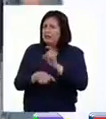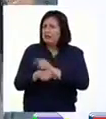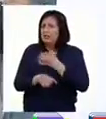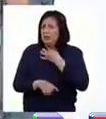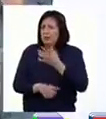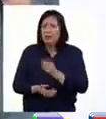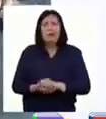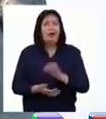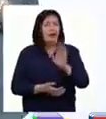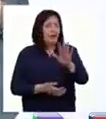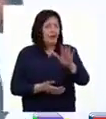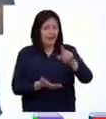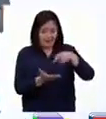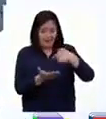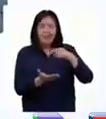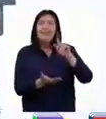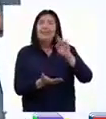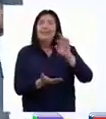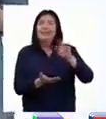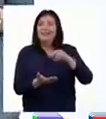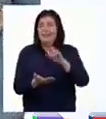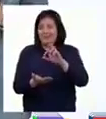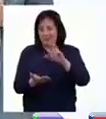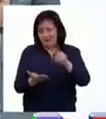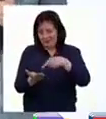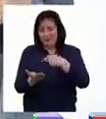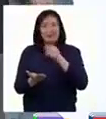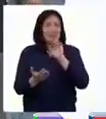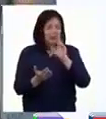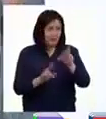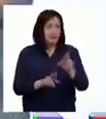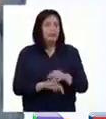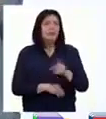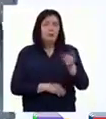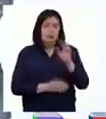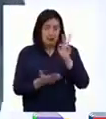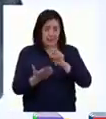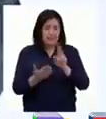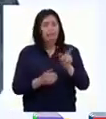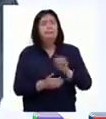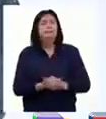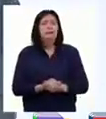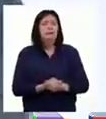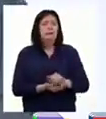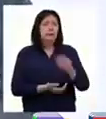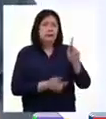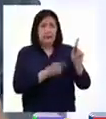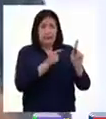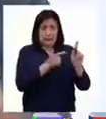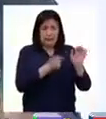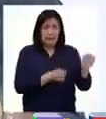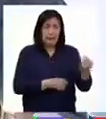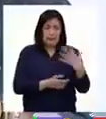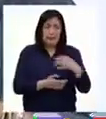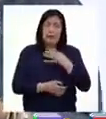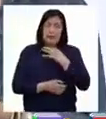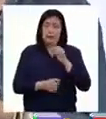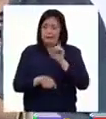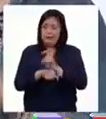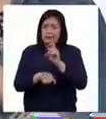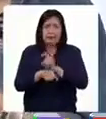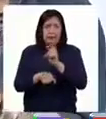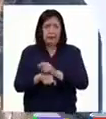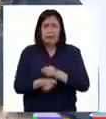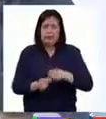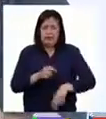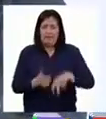abuelo? Justo Karina y Pedro me dejaron sus respuestas también, profesora. Se las leo. Karina menciona que su abuelito le